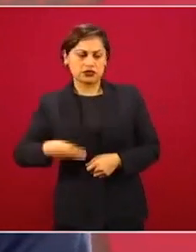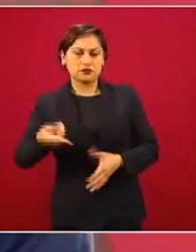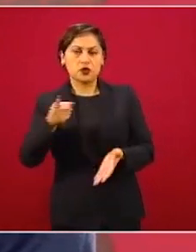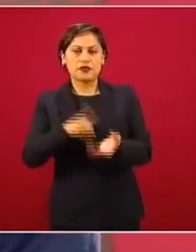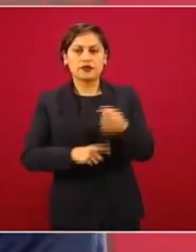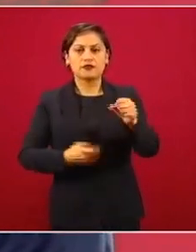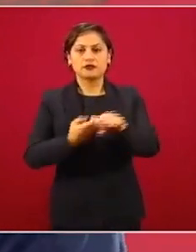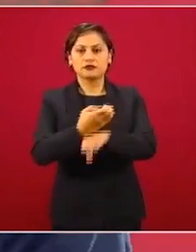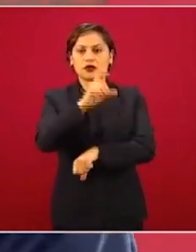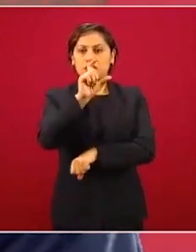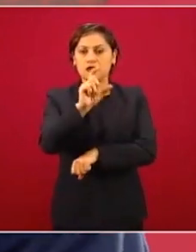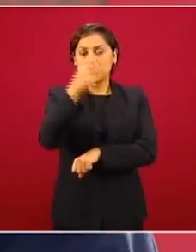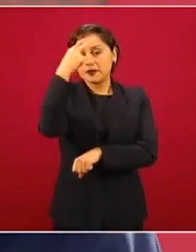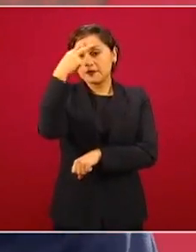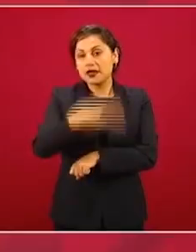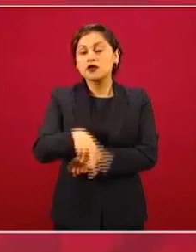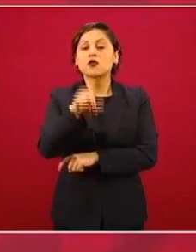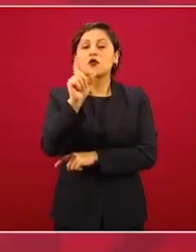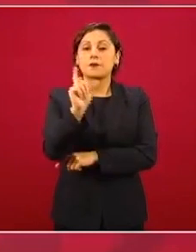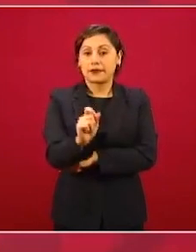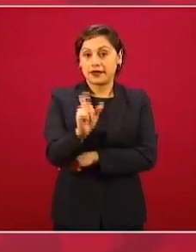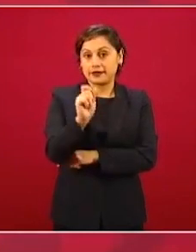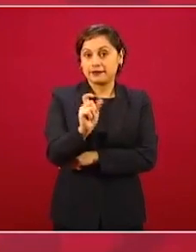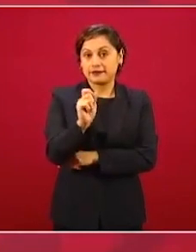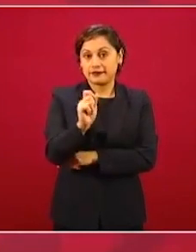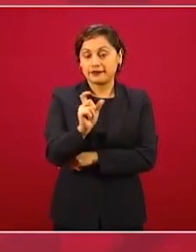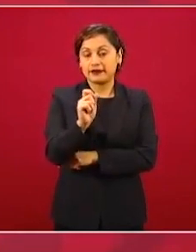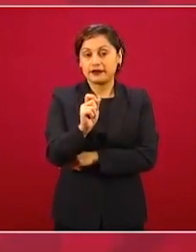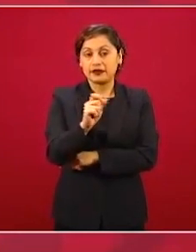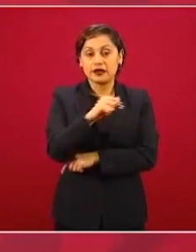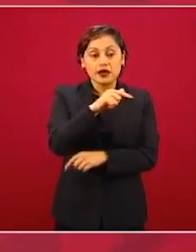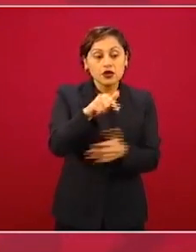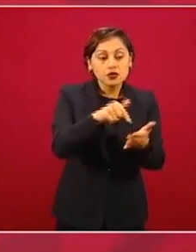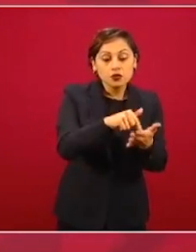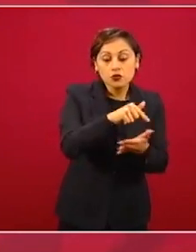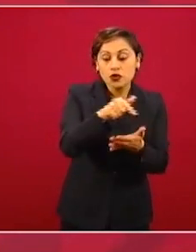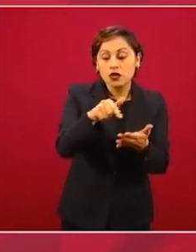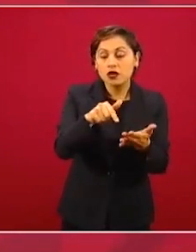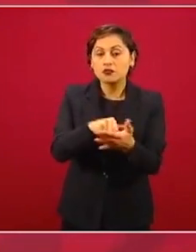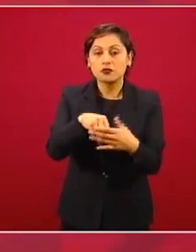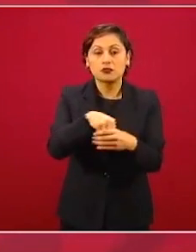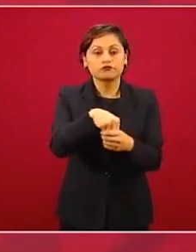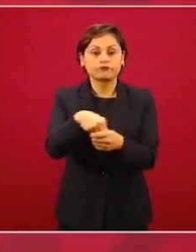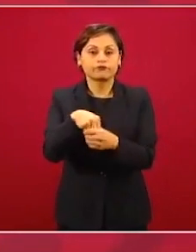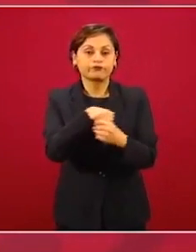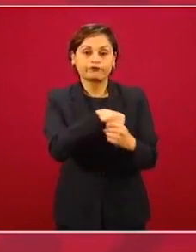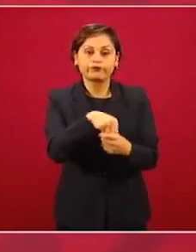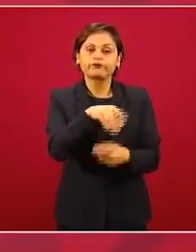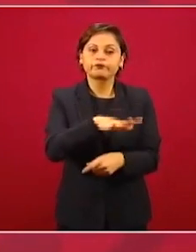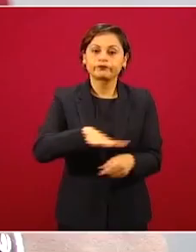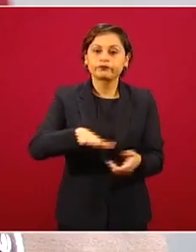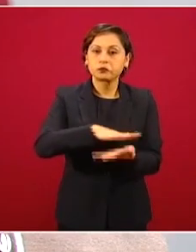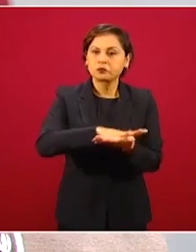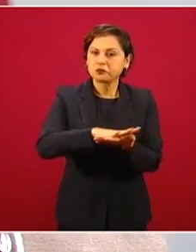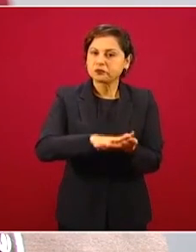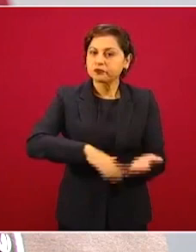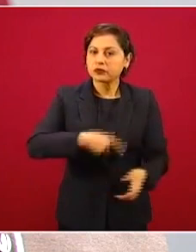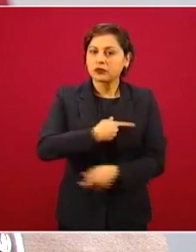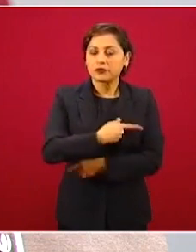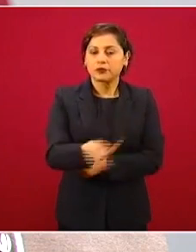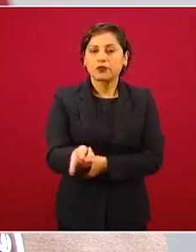de las zonas más pobladas y pobres. Vamos a